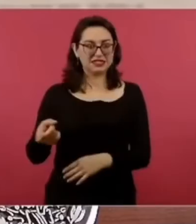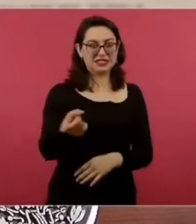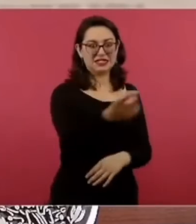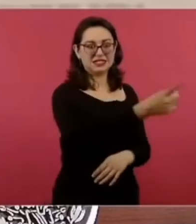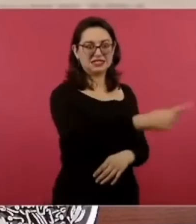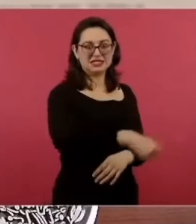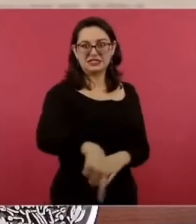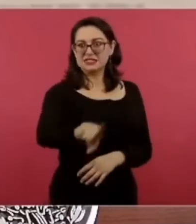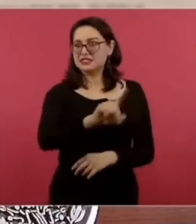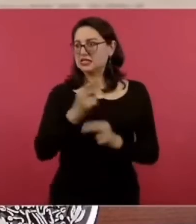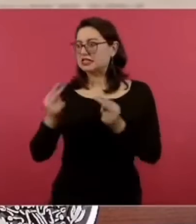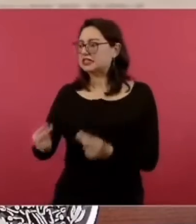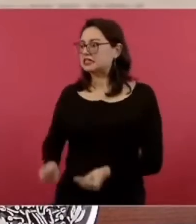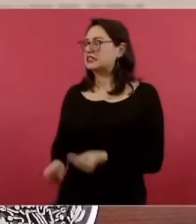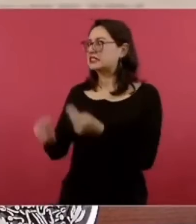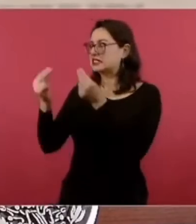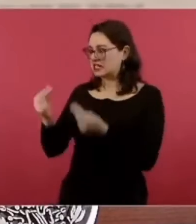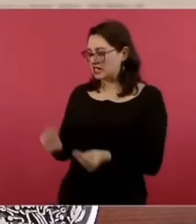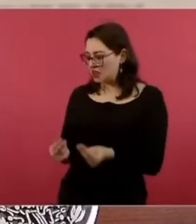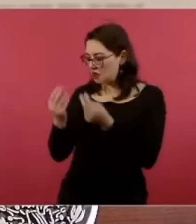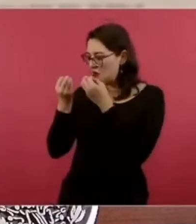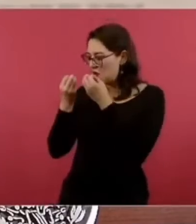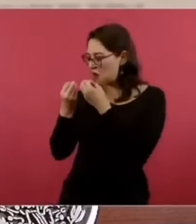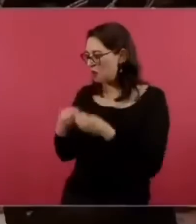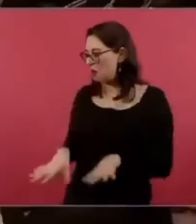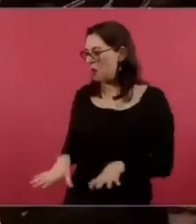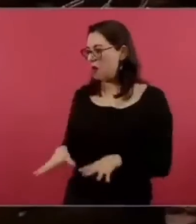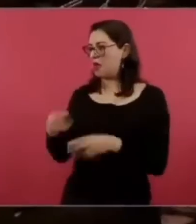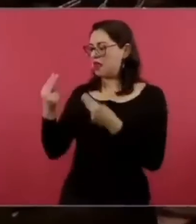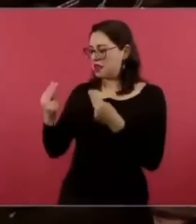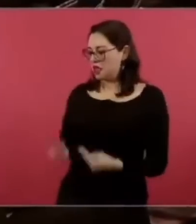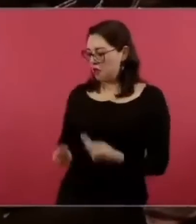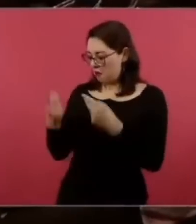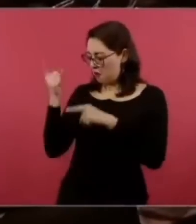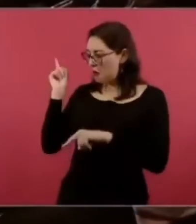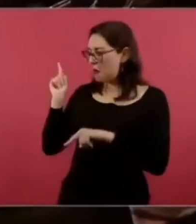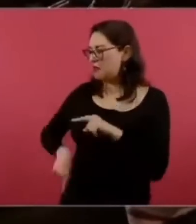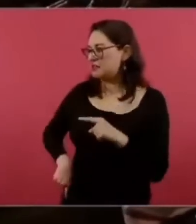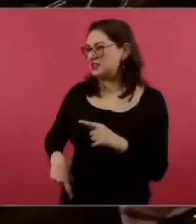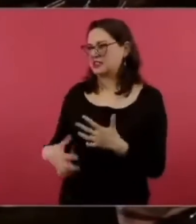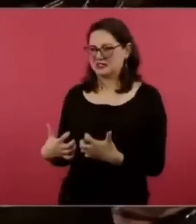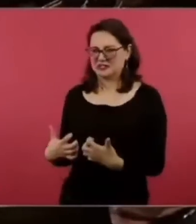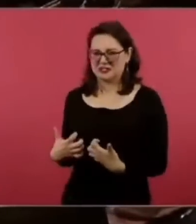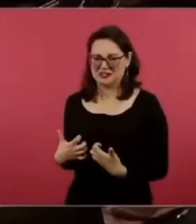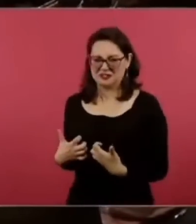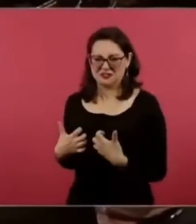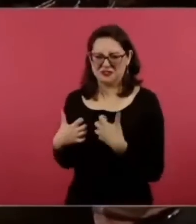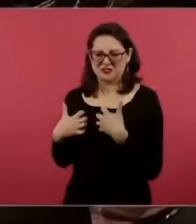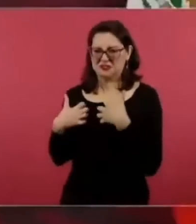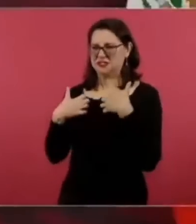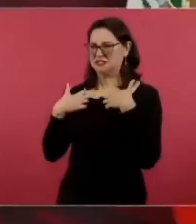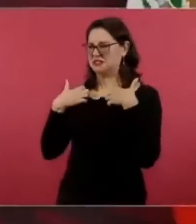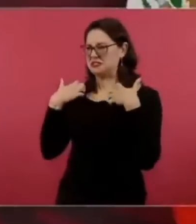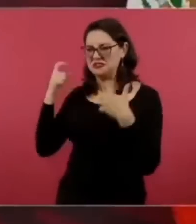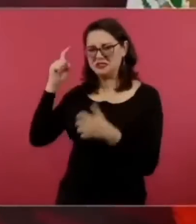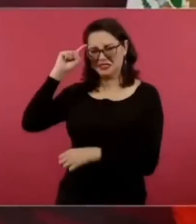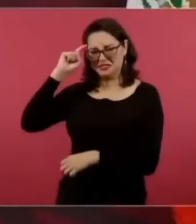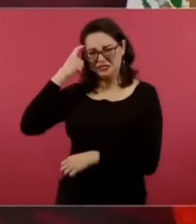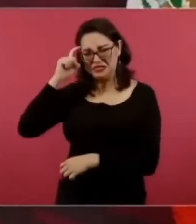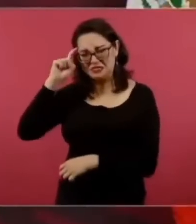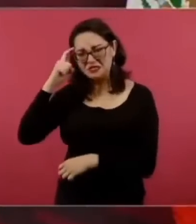porque en esto y en otros contratos de este tipo